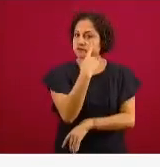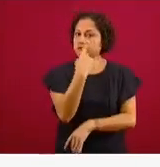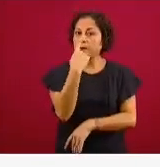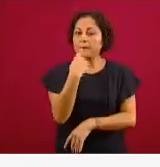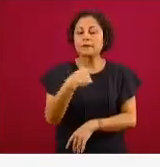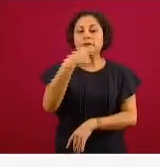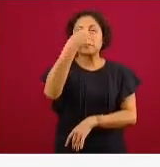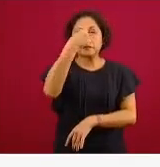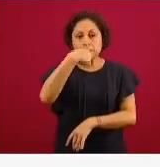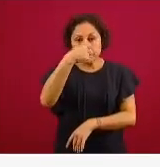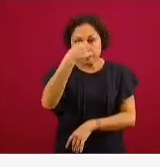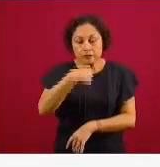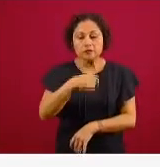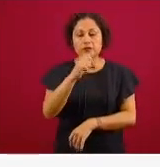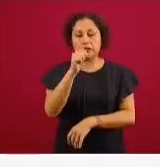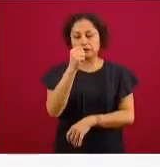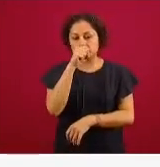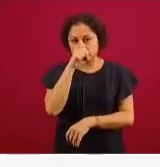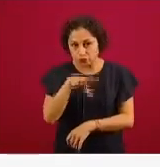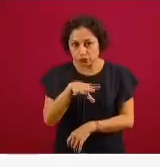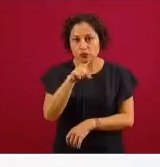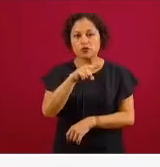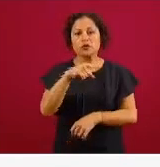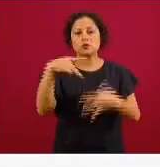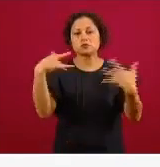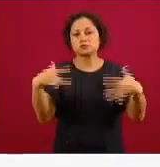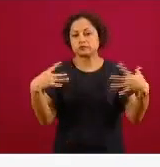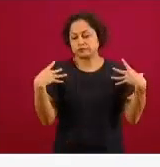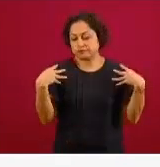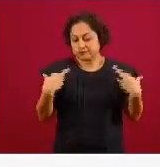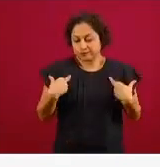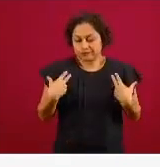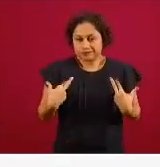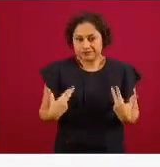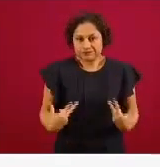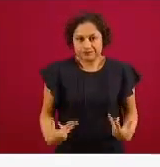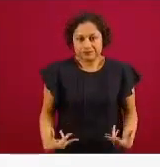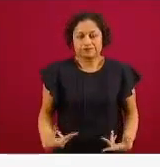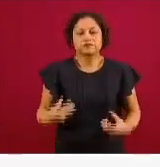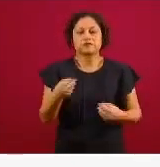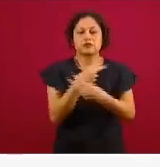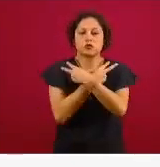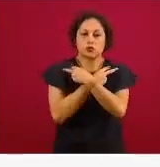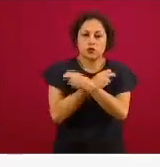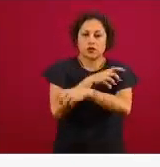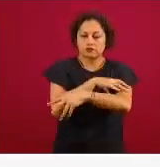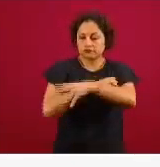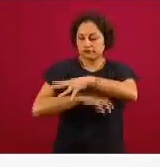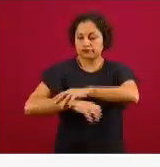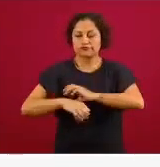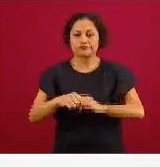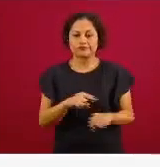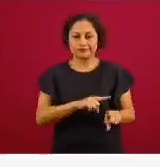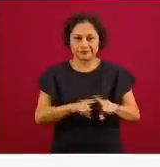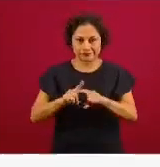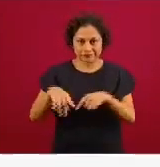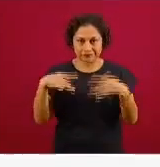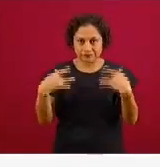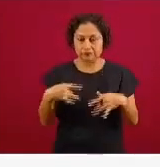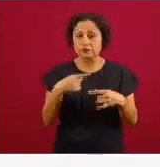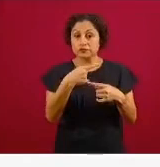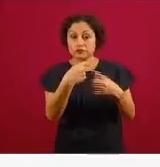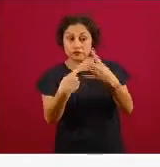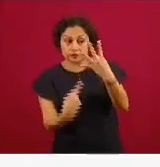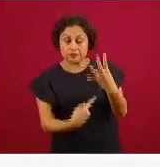escurrimiento de la nariz estornudos dolor muscular y de articulaciones y huesos pero no se ha demostrado todavía